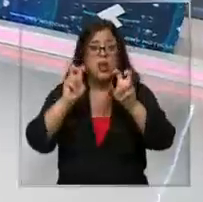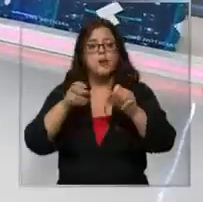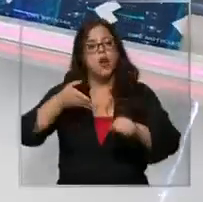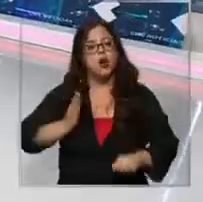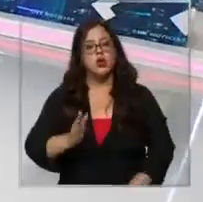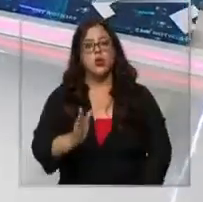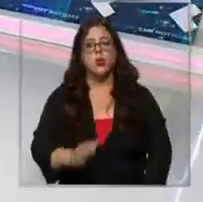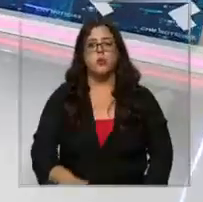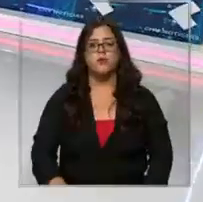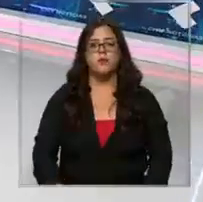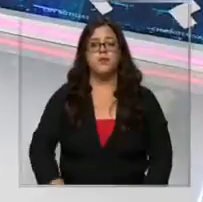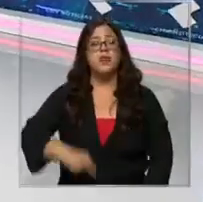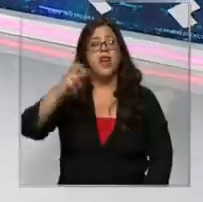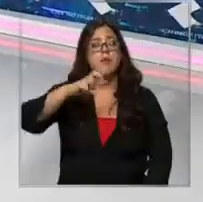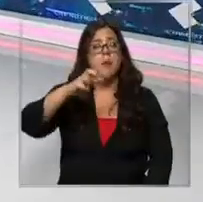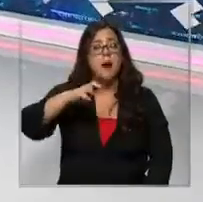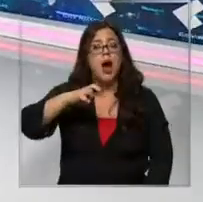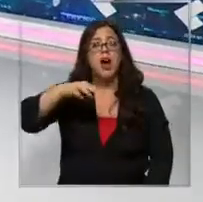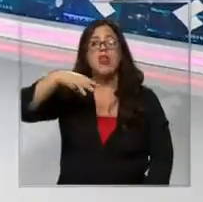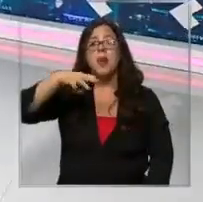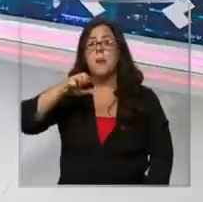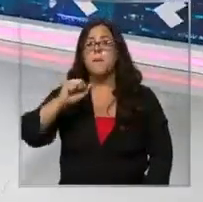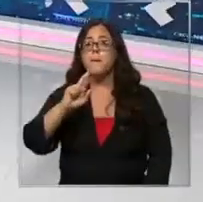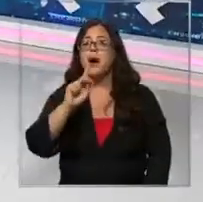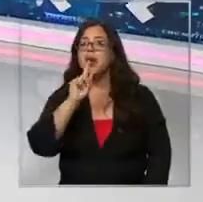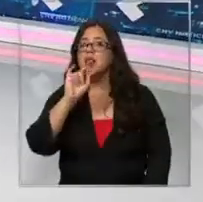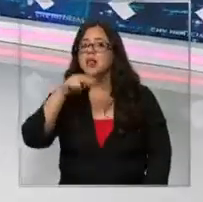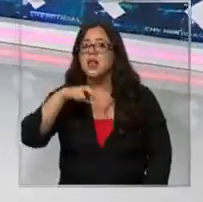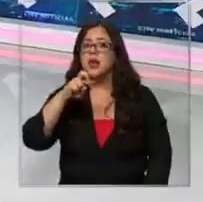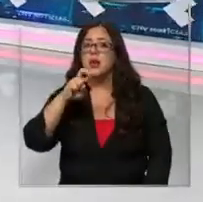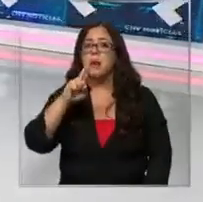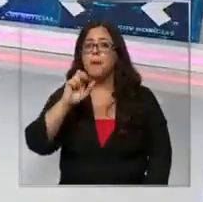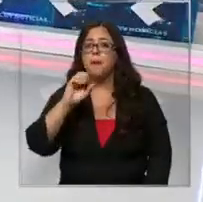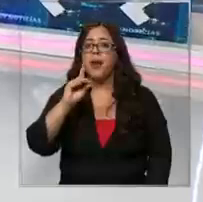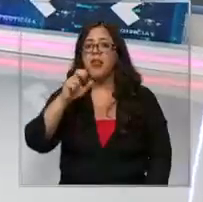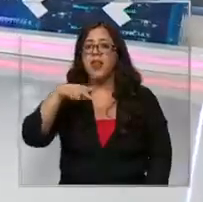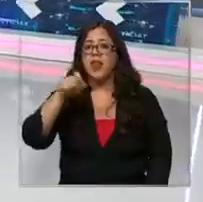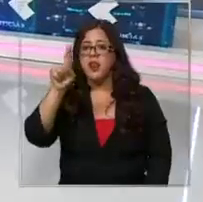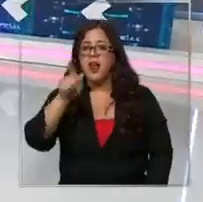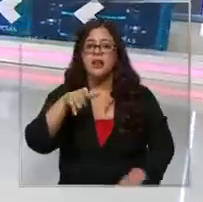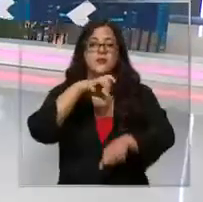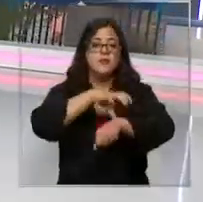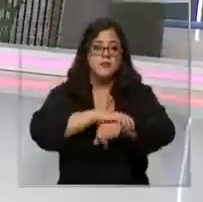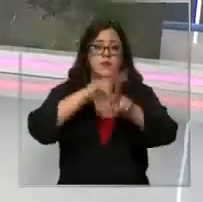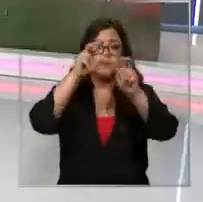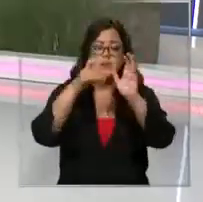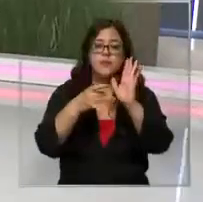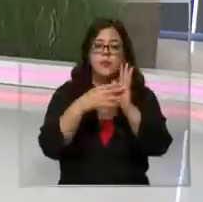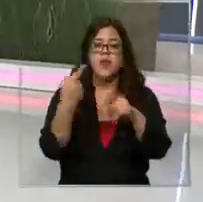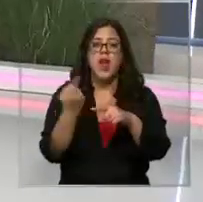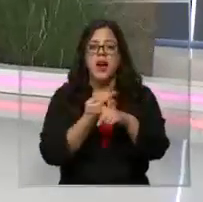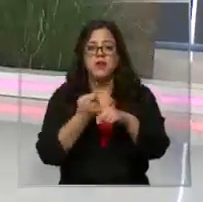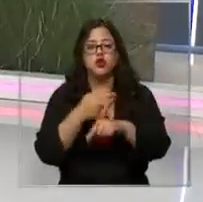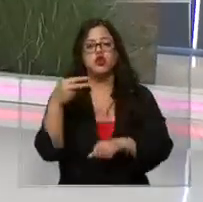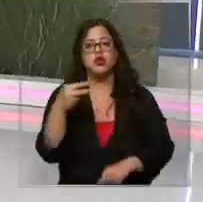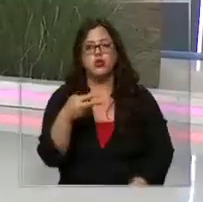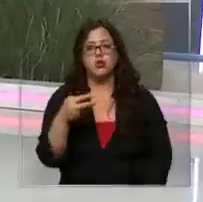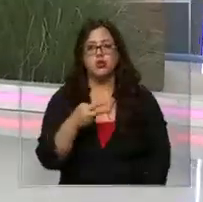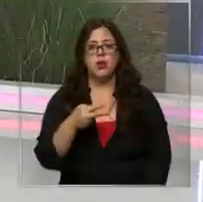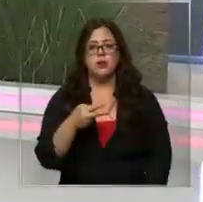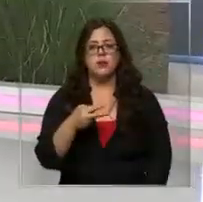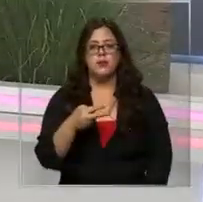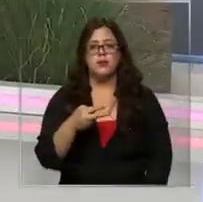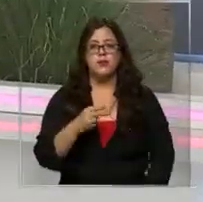El padre de Martín Pradenas fue detenido por un presunto delito de abuso sexual.